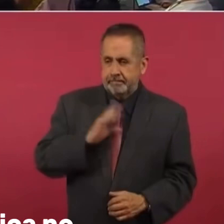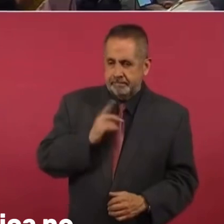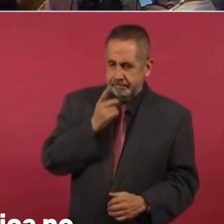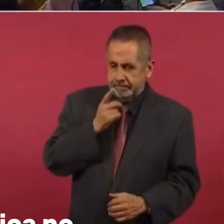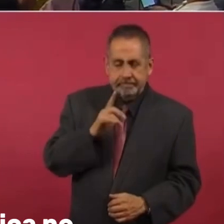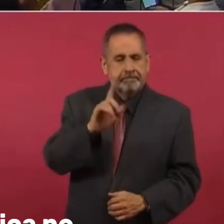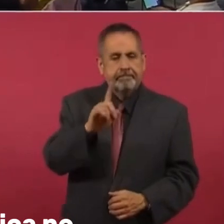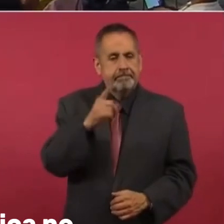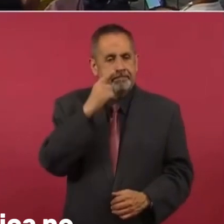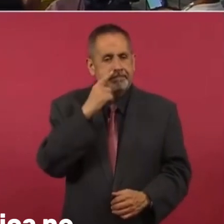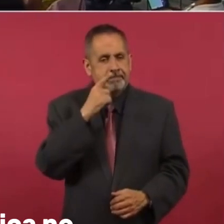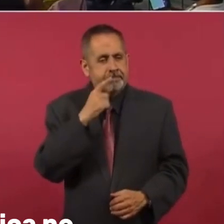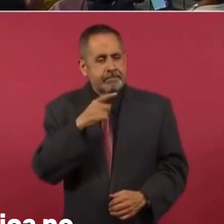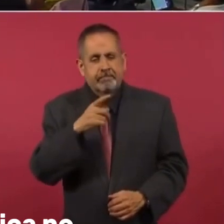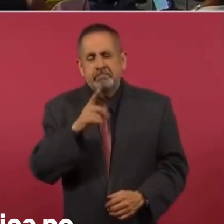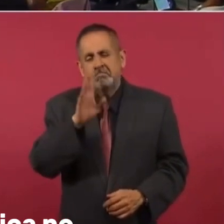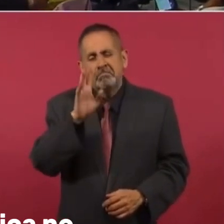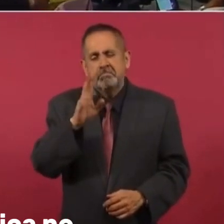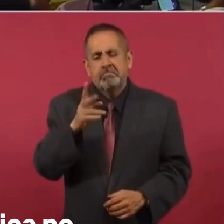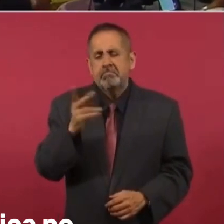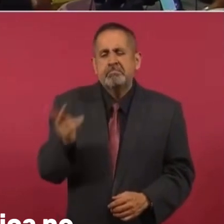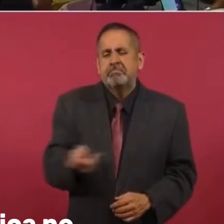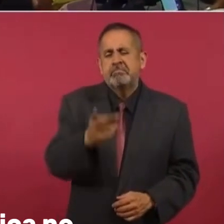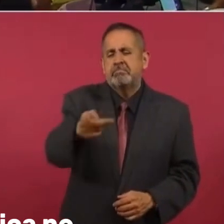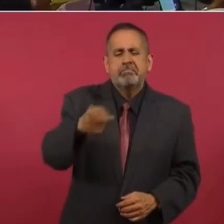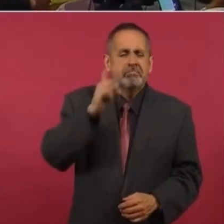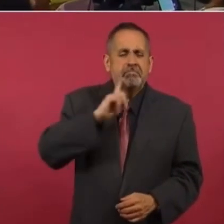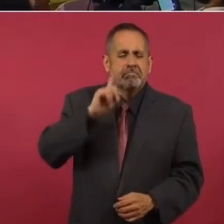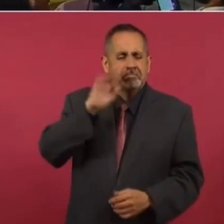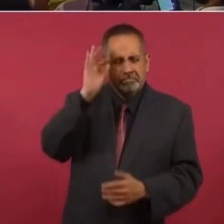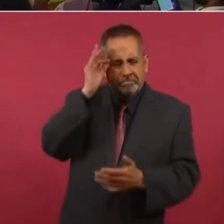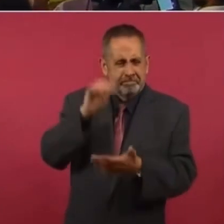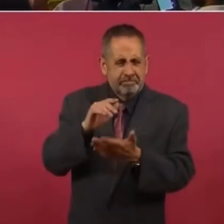le preguntaron a una trabajadora doméstica,